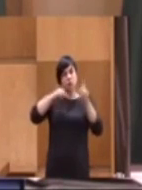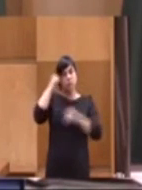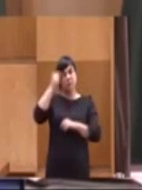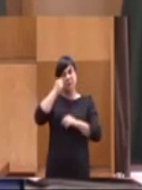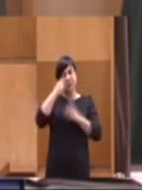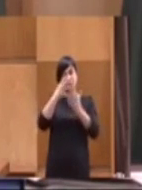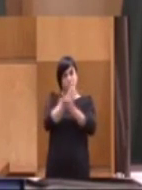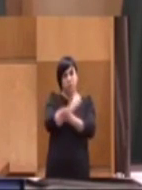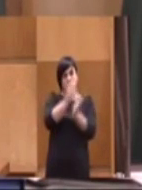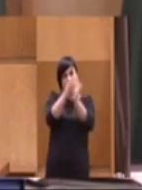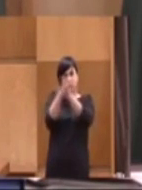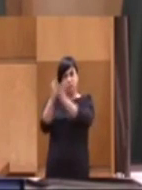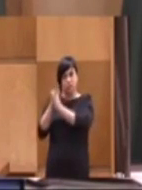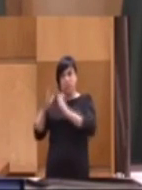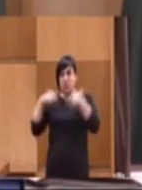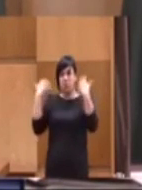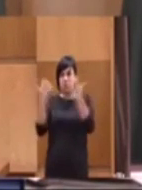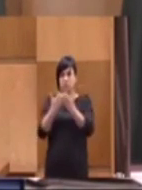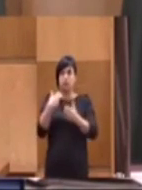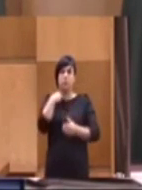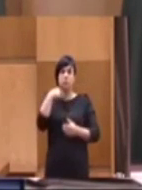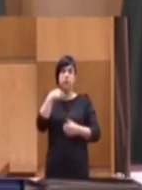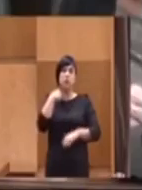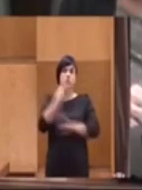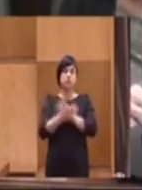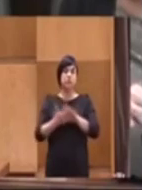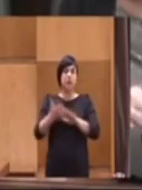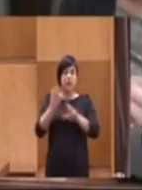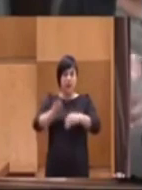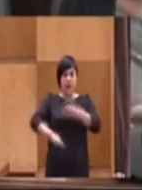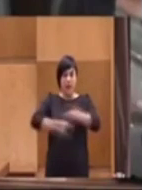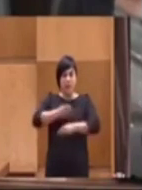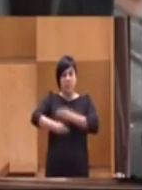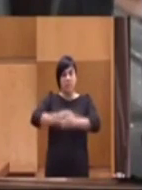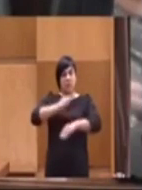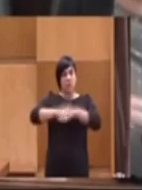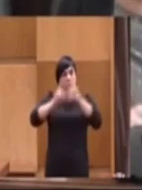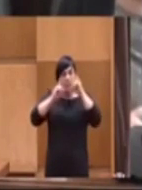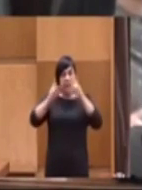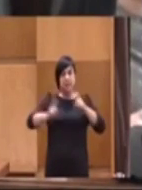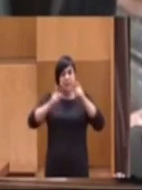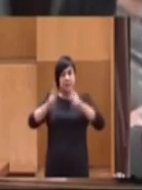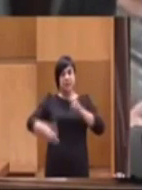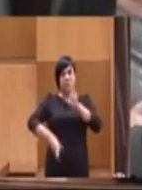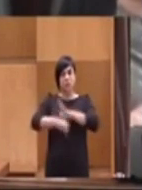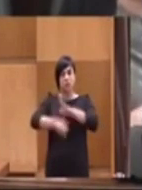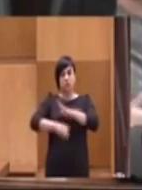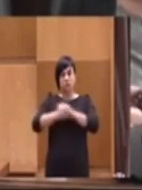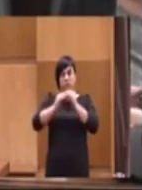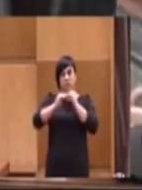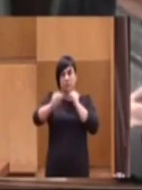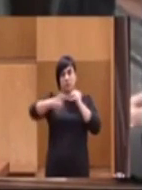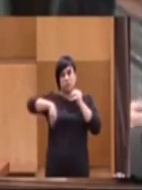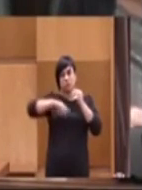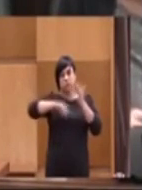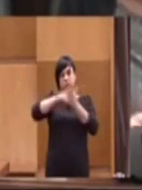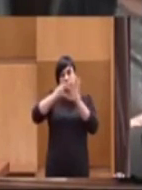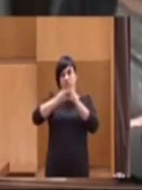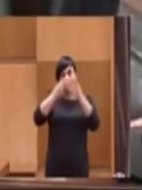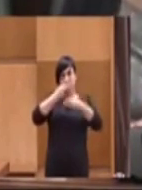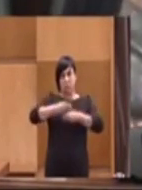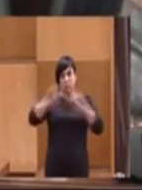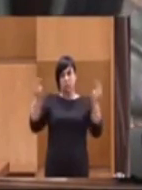compañeros en el Congreso de los Diputados para intentar seguir manteniendo nuestro sistema público de